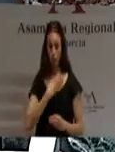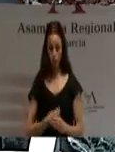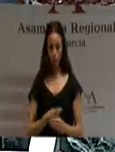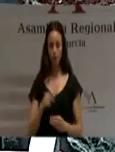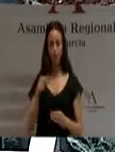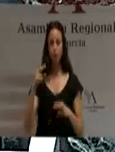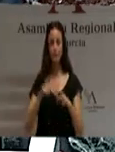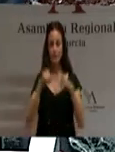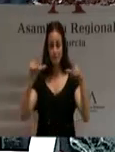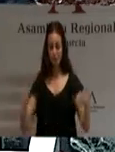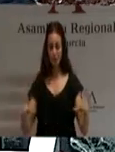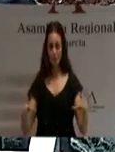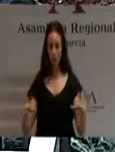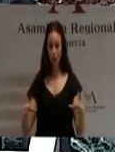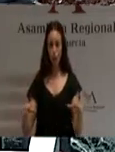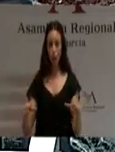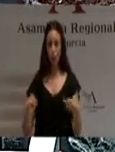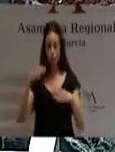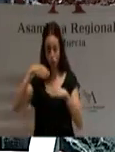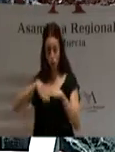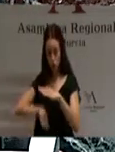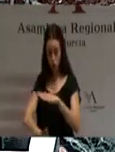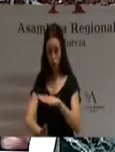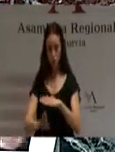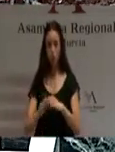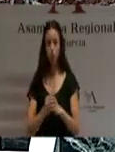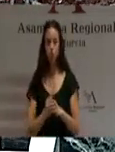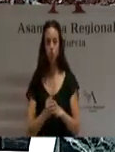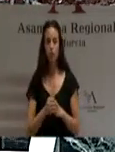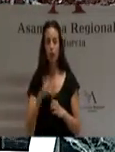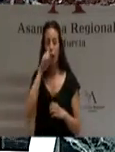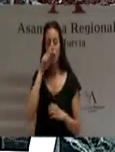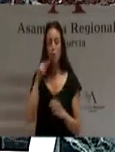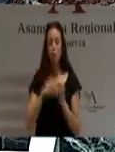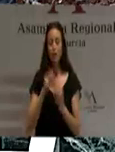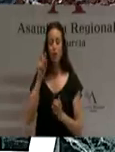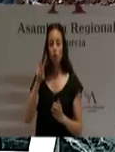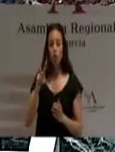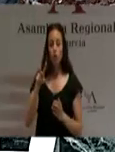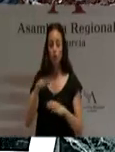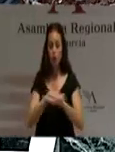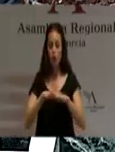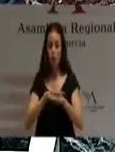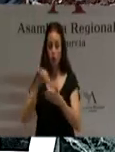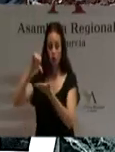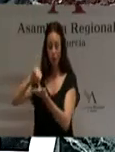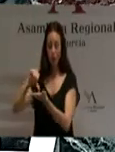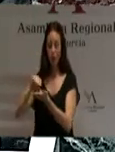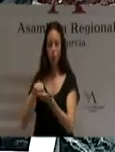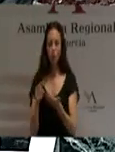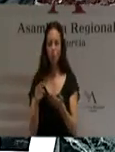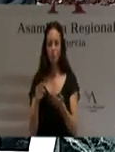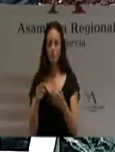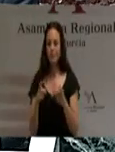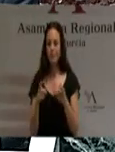prosoterramiento instaron en 2012 al Gobierno de la Nación a la necesidad de soterrar las vías conforme al